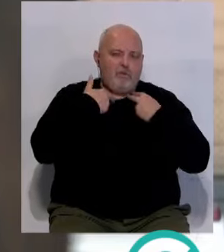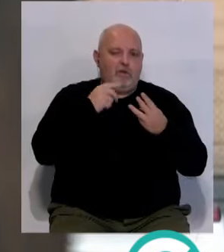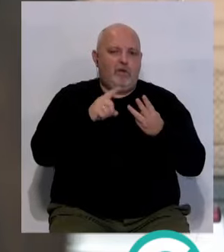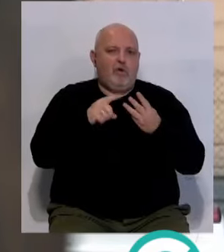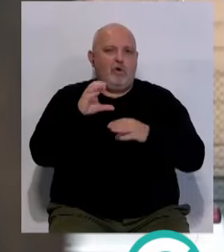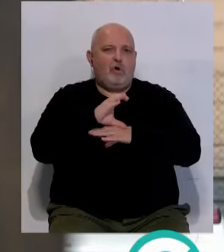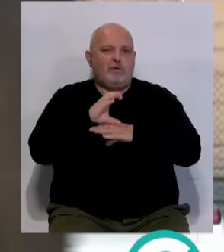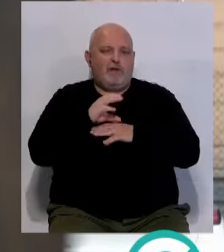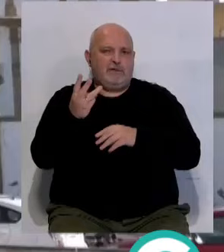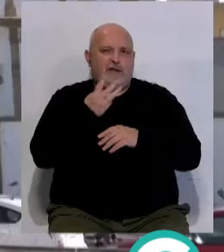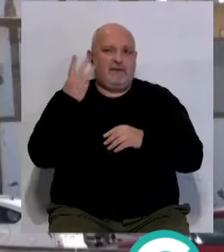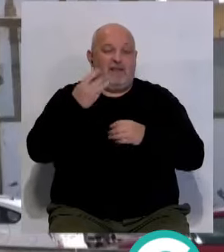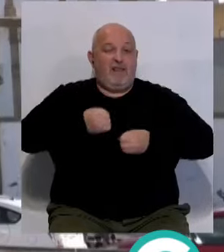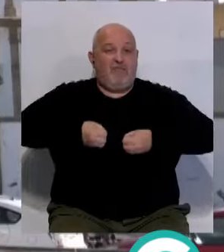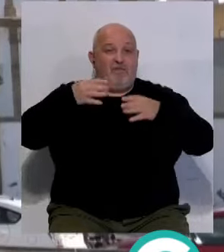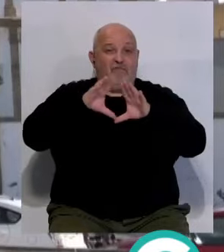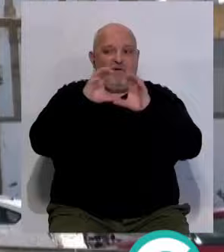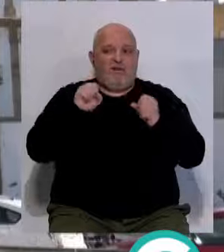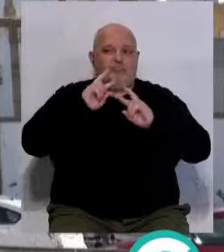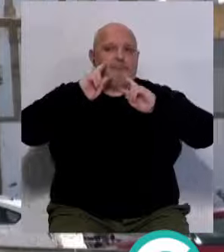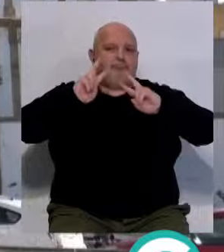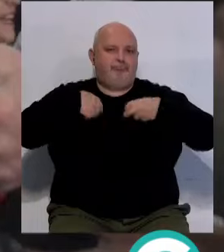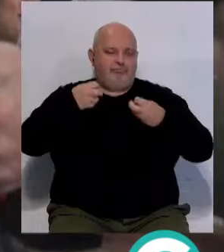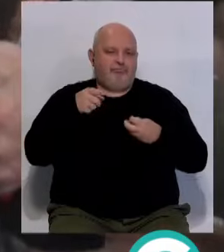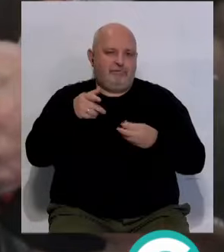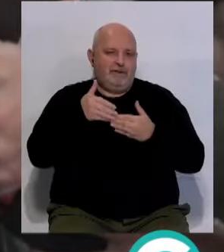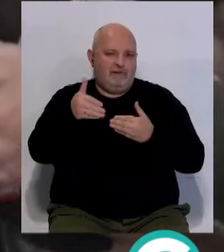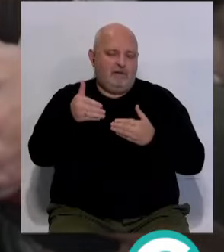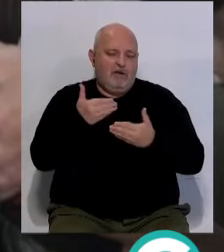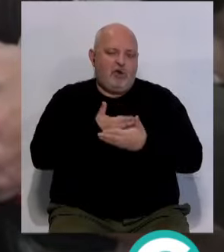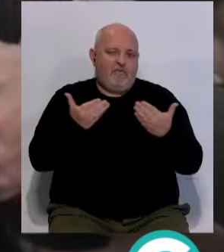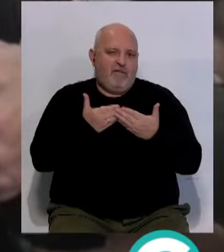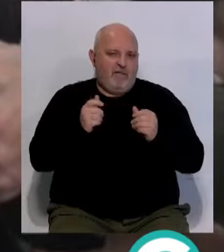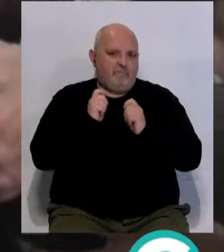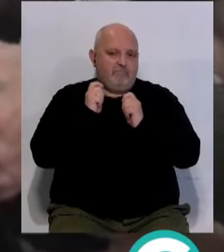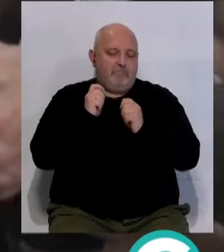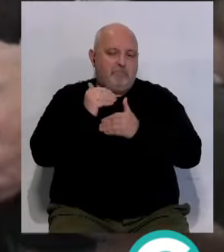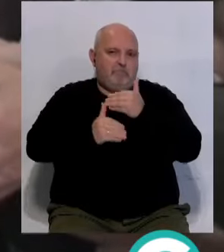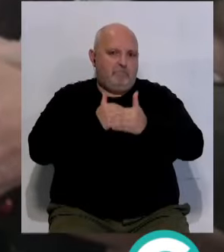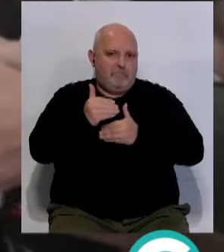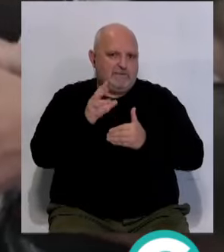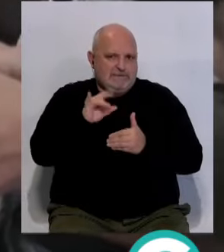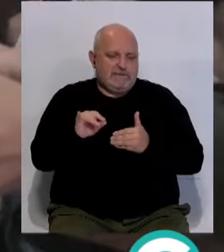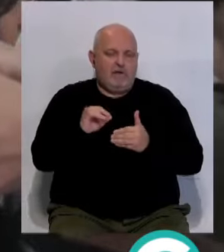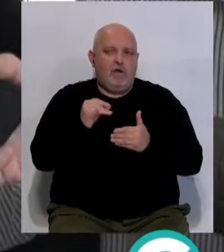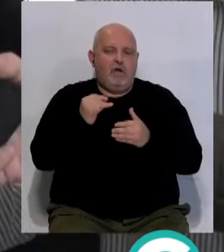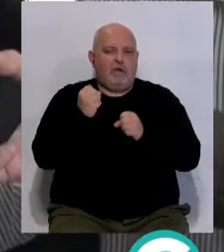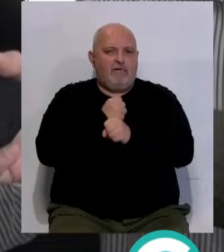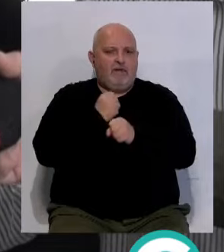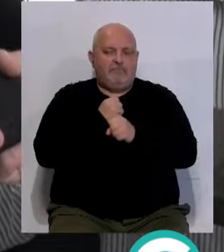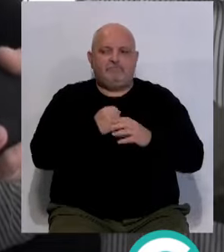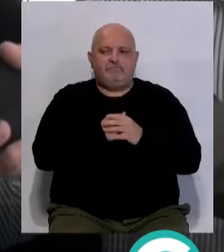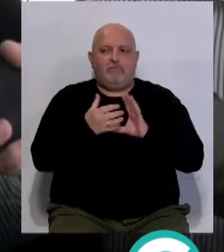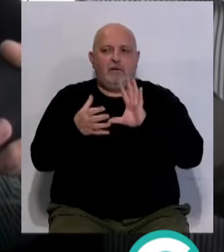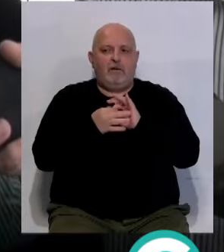y Consejería porque ese edificio se restaure. Y yo creo que debemos confiar y empezar a dar paso trabajando conjuntamente. Nos